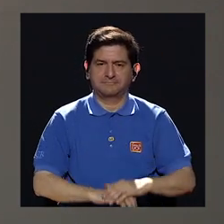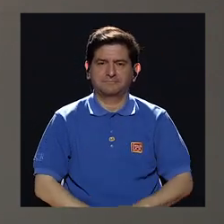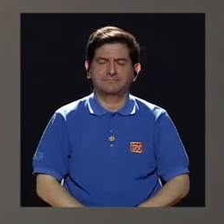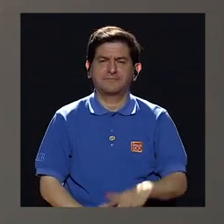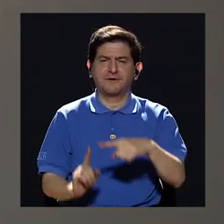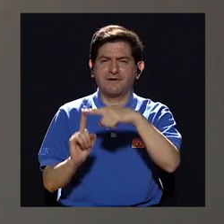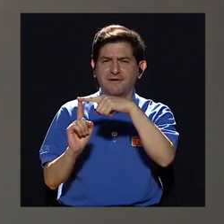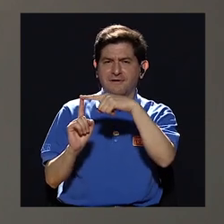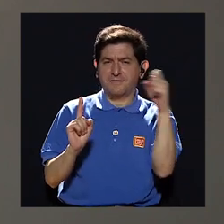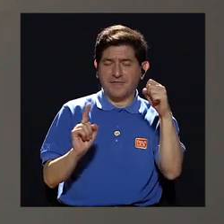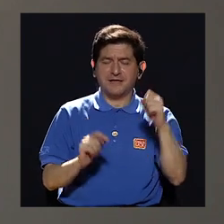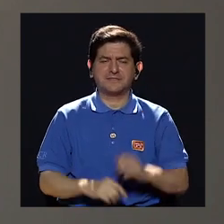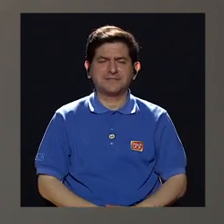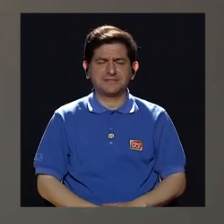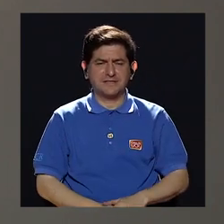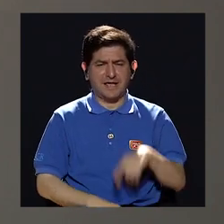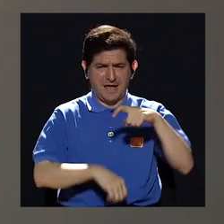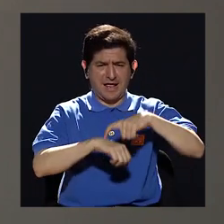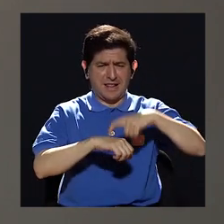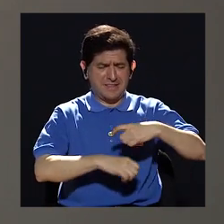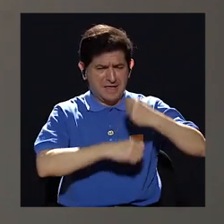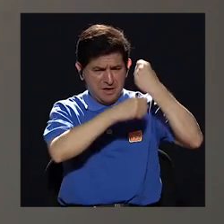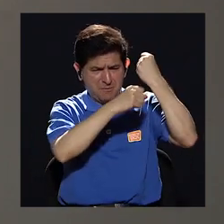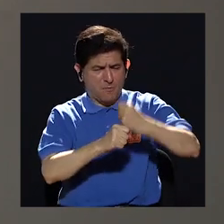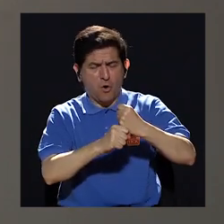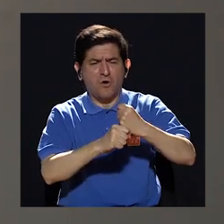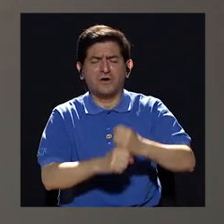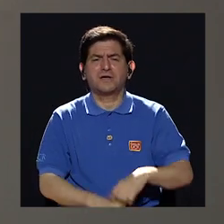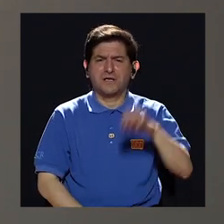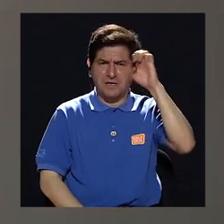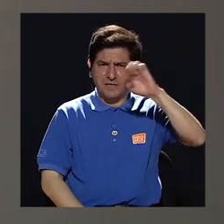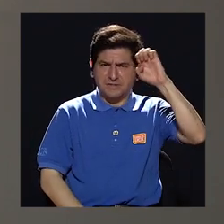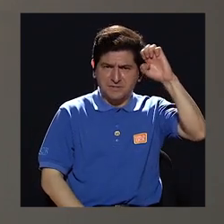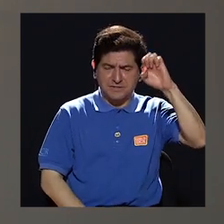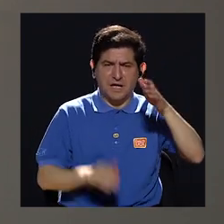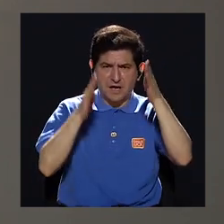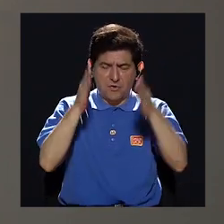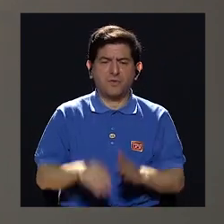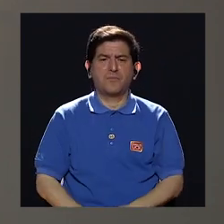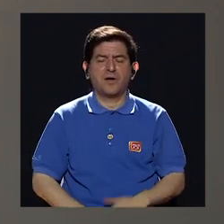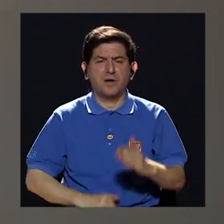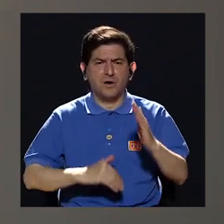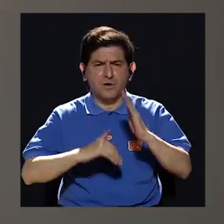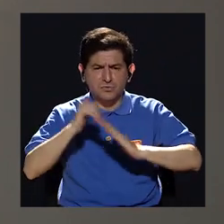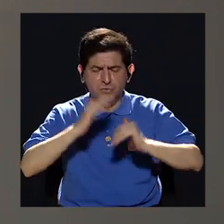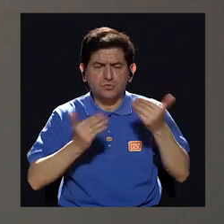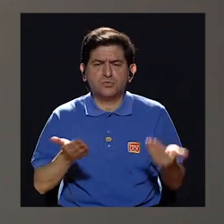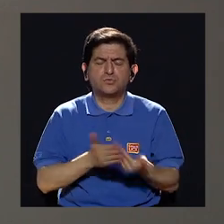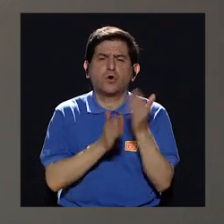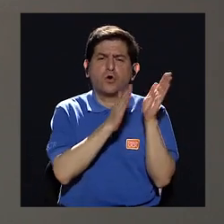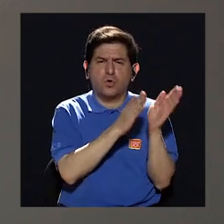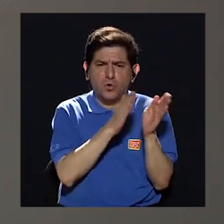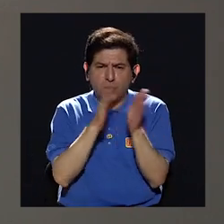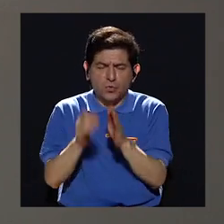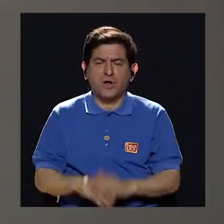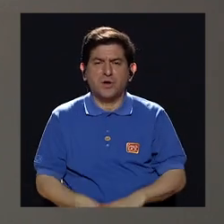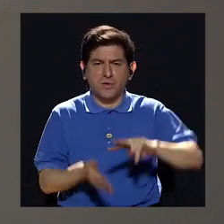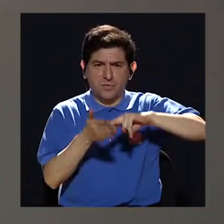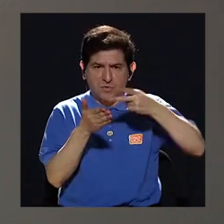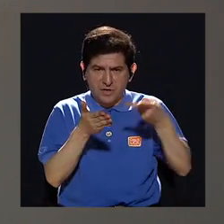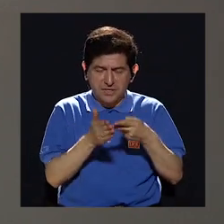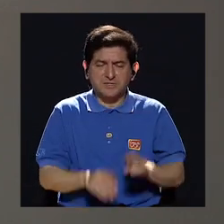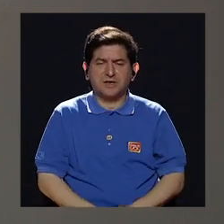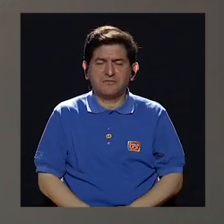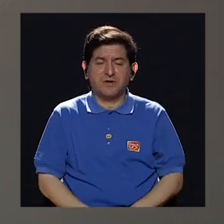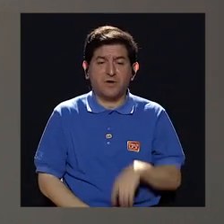Desde la conquista por los europeos, la construcción de un nuevo orden que subordinó